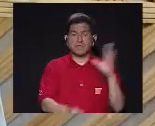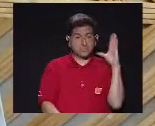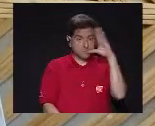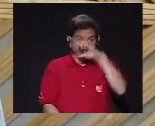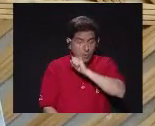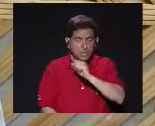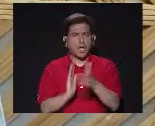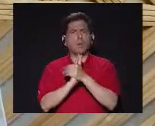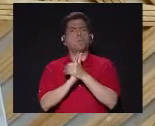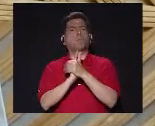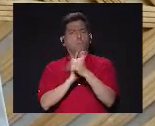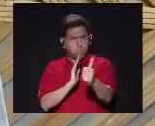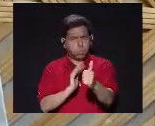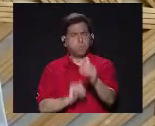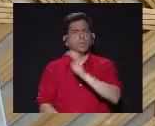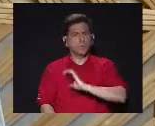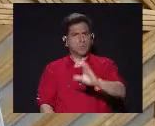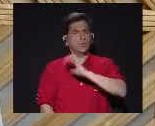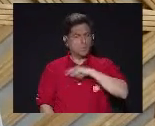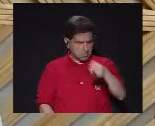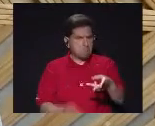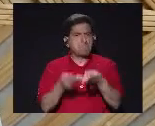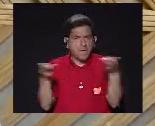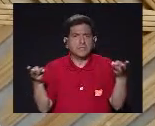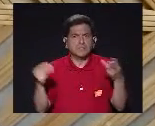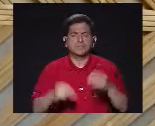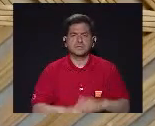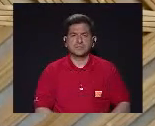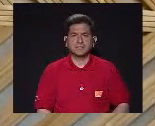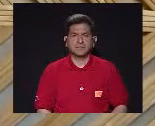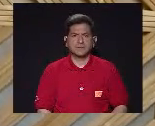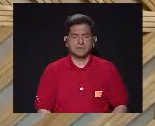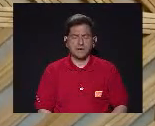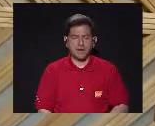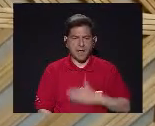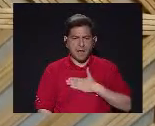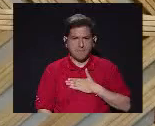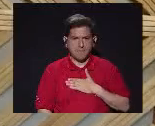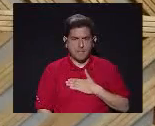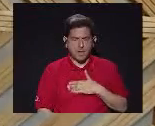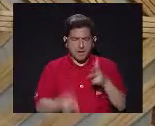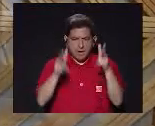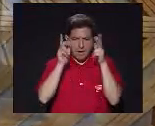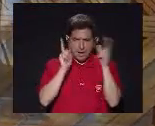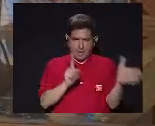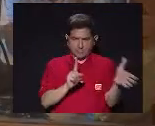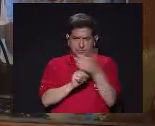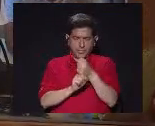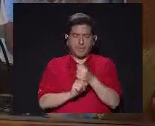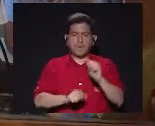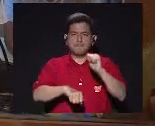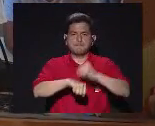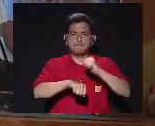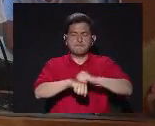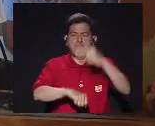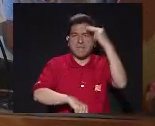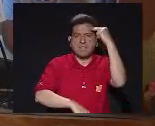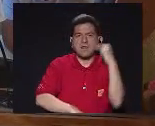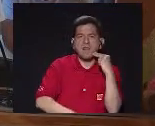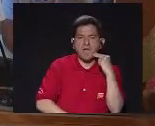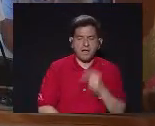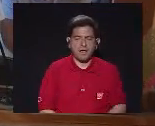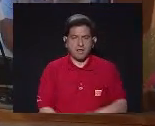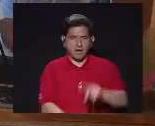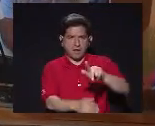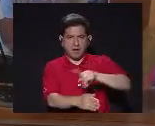me di cuenta del potencial Y de la calidad de ese material Y me captó especialmente Piedra Negra